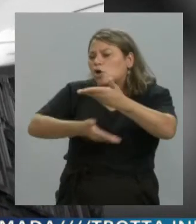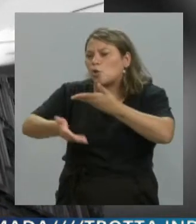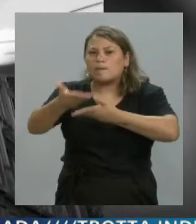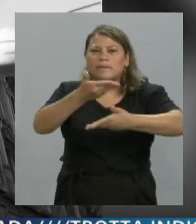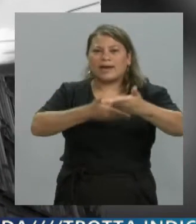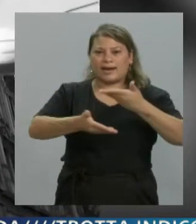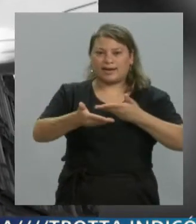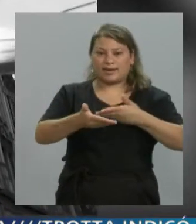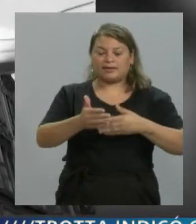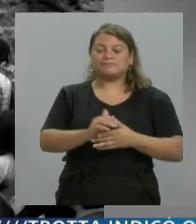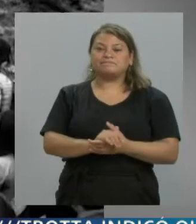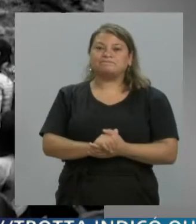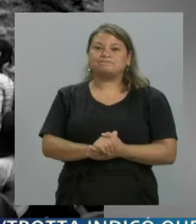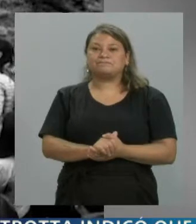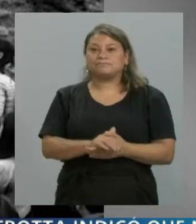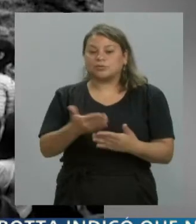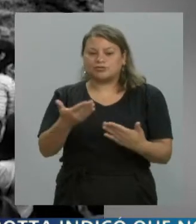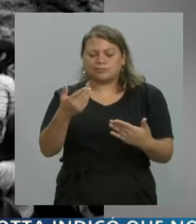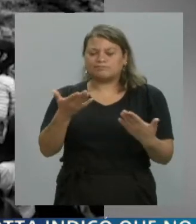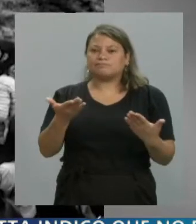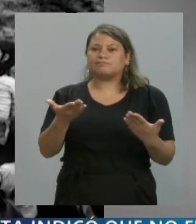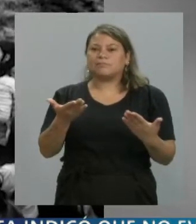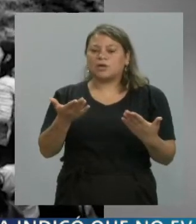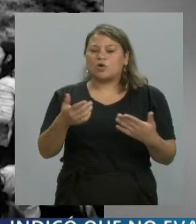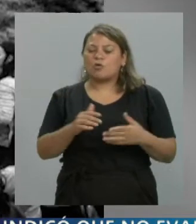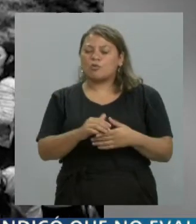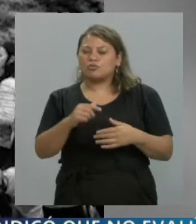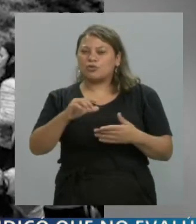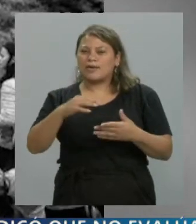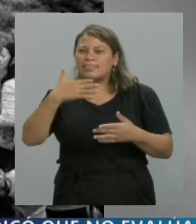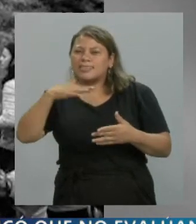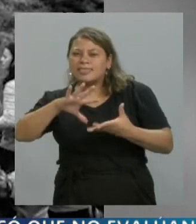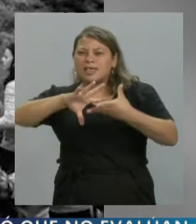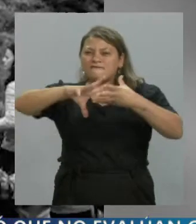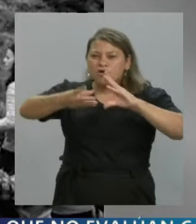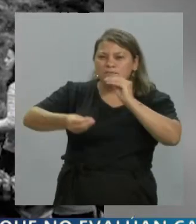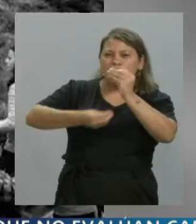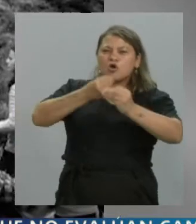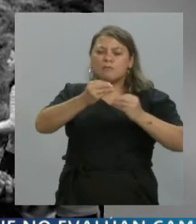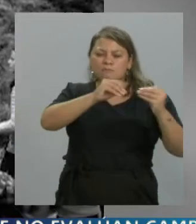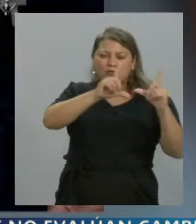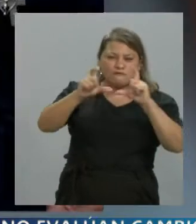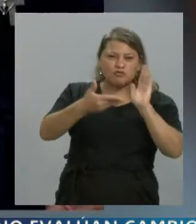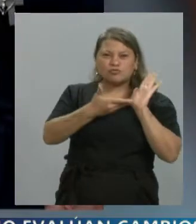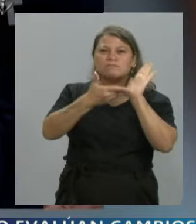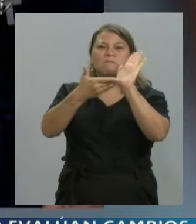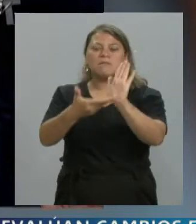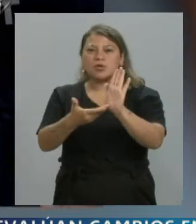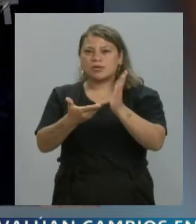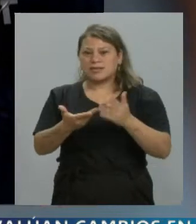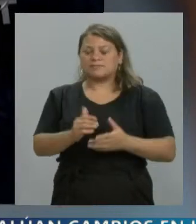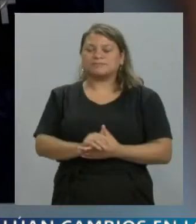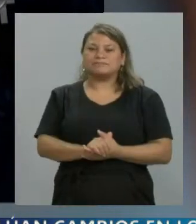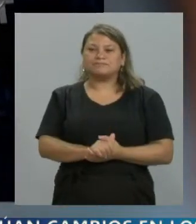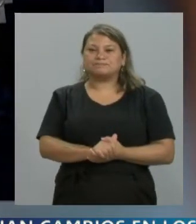Entonces eso te da una visión periodística que te separa,